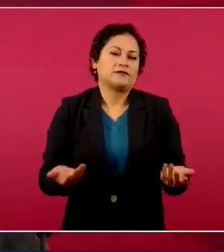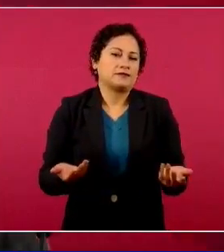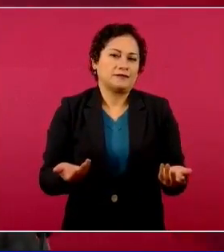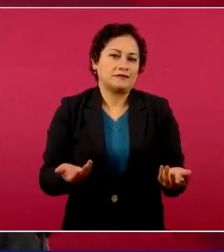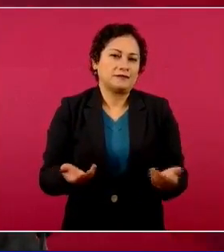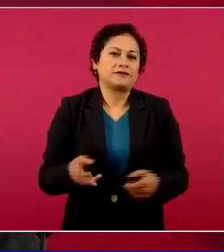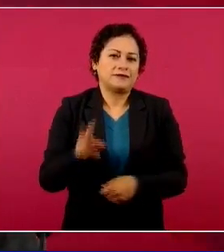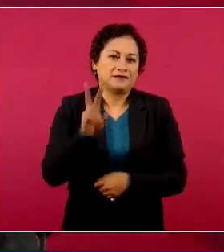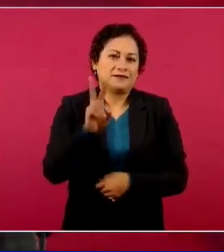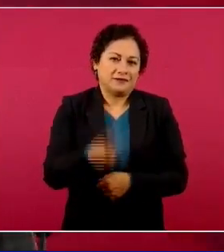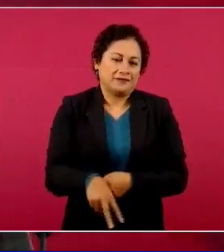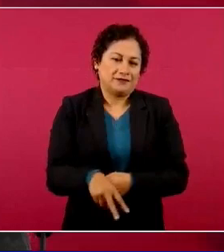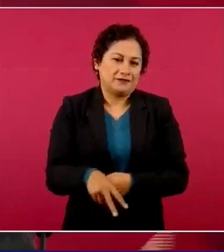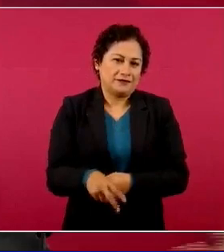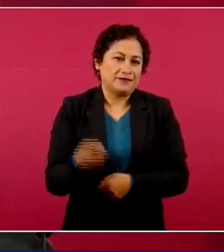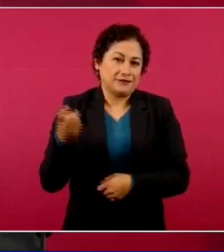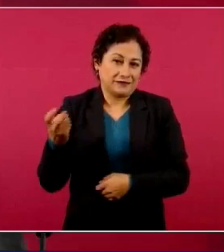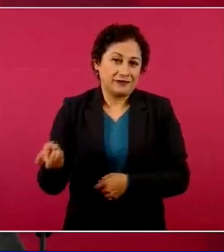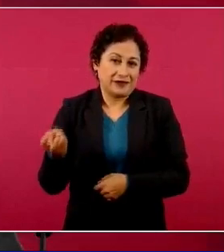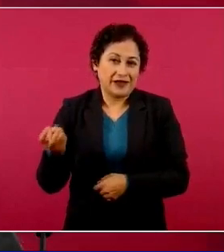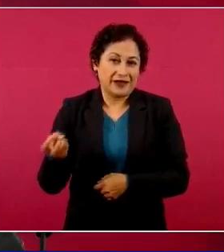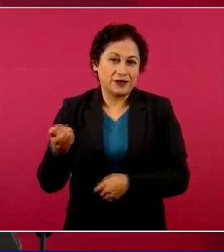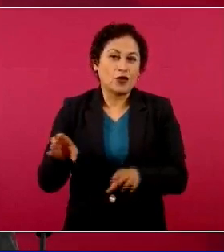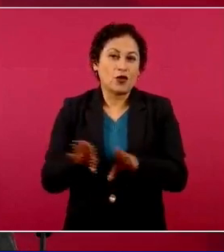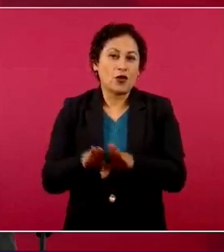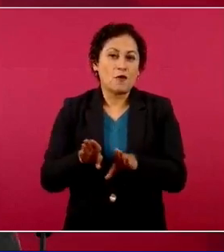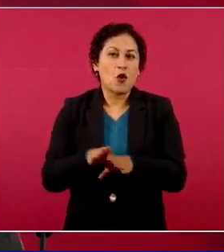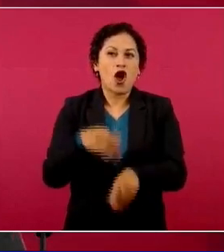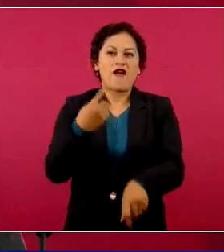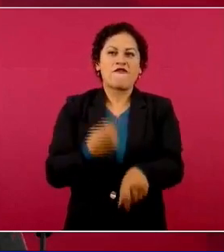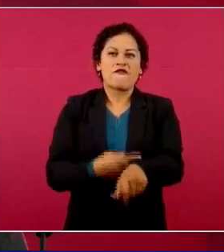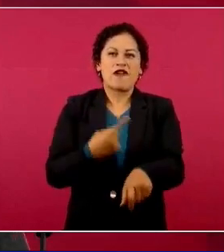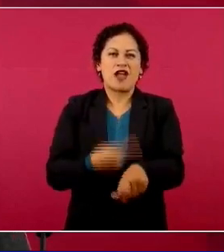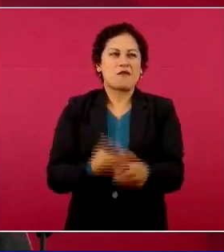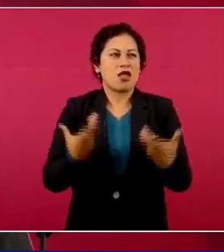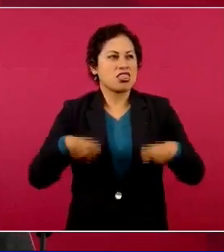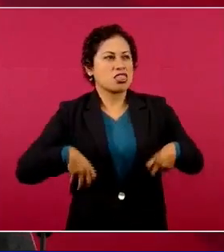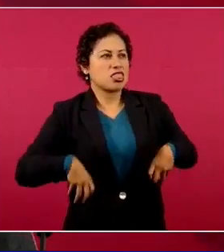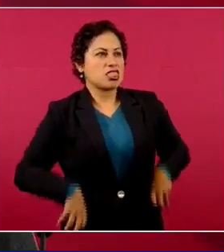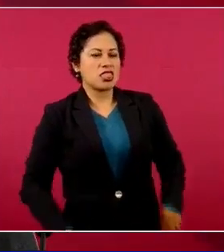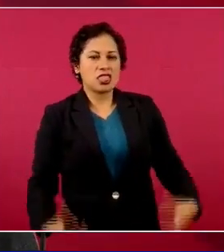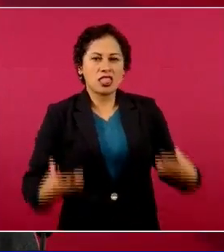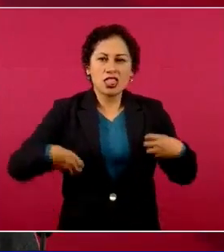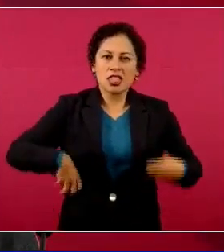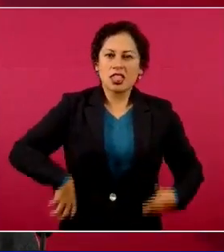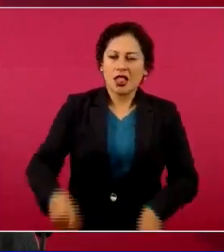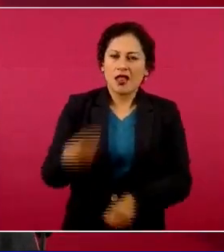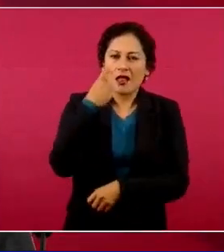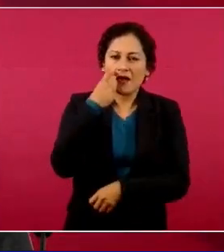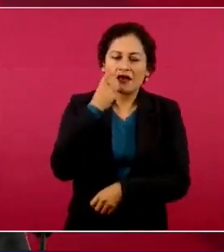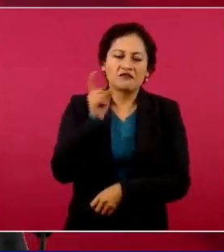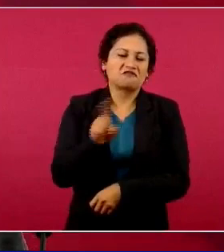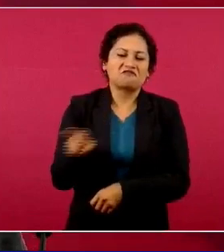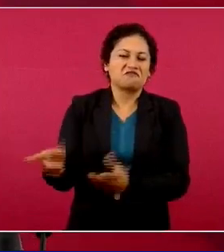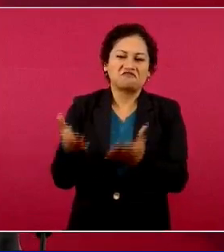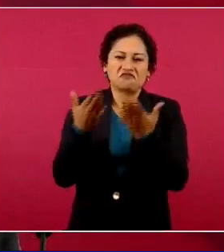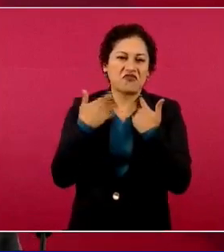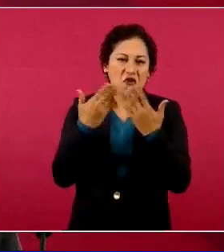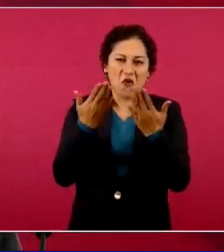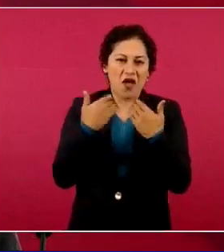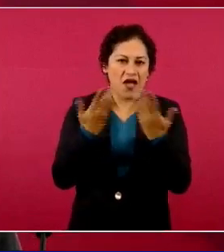de acumular riqueza, como decían los